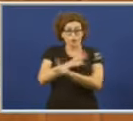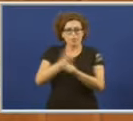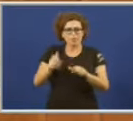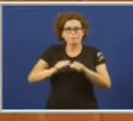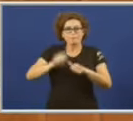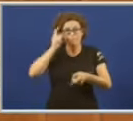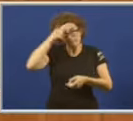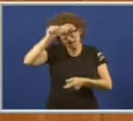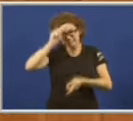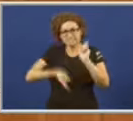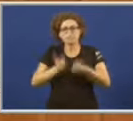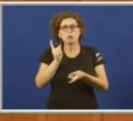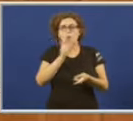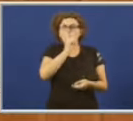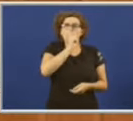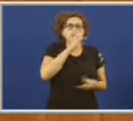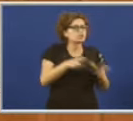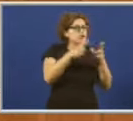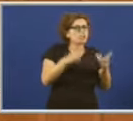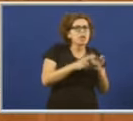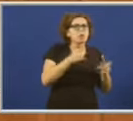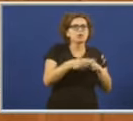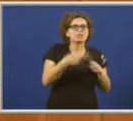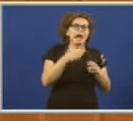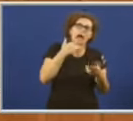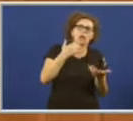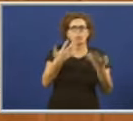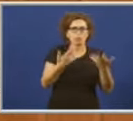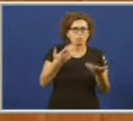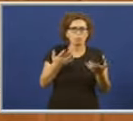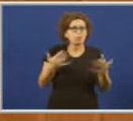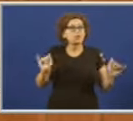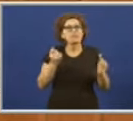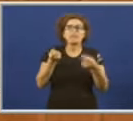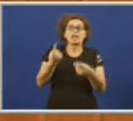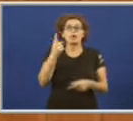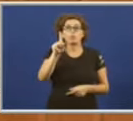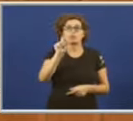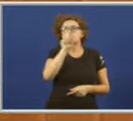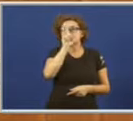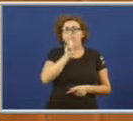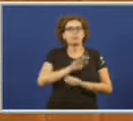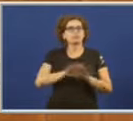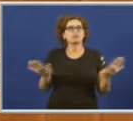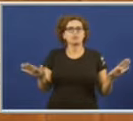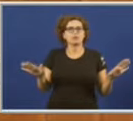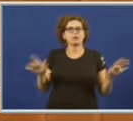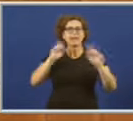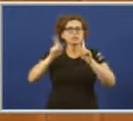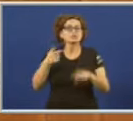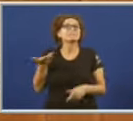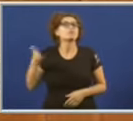case non provoca reacción social ou política alguna, alén dun minuto de silencio. E iso se te matan.